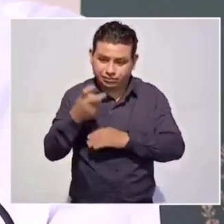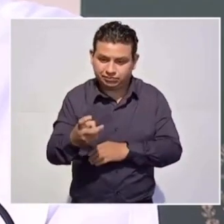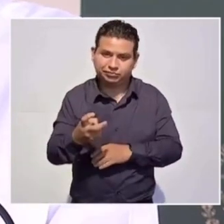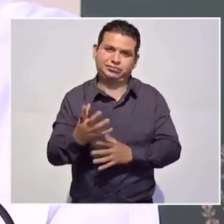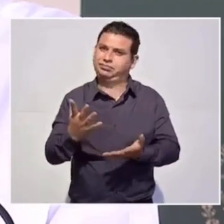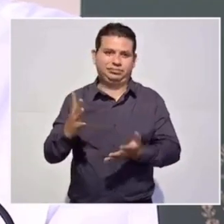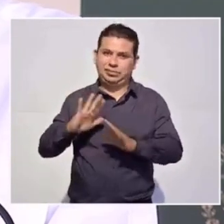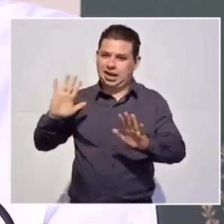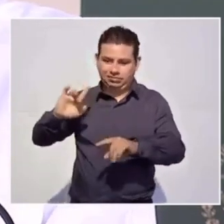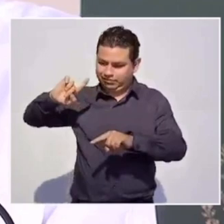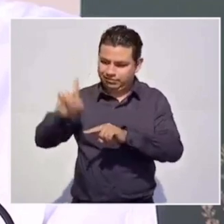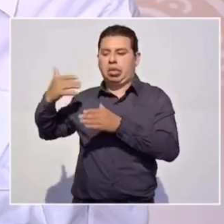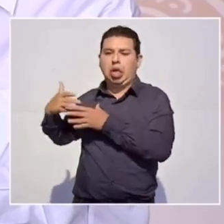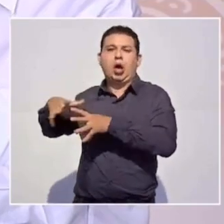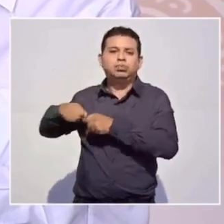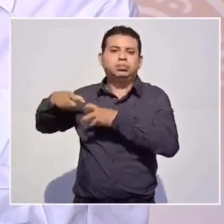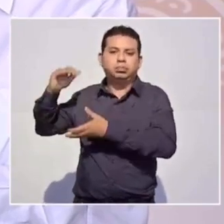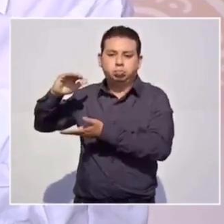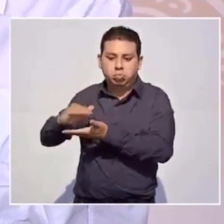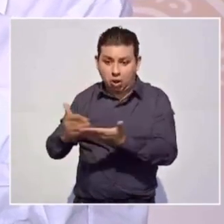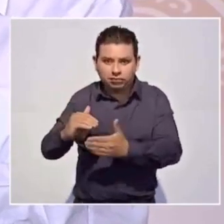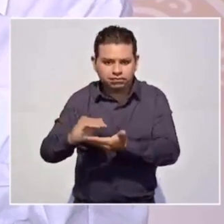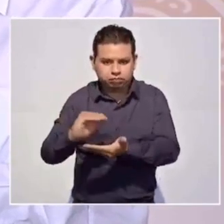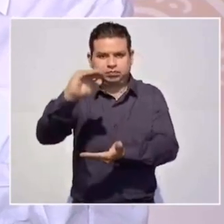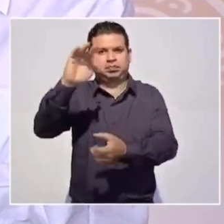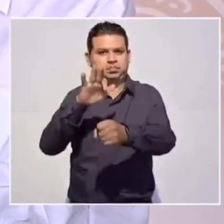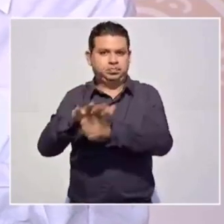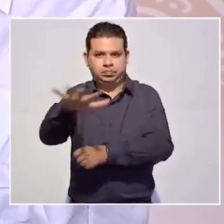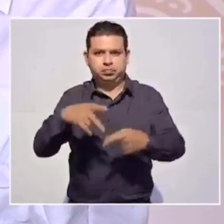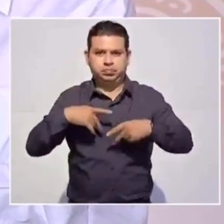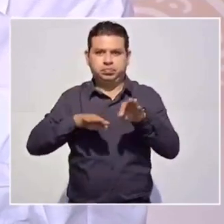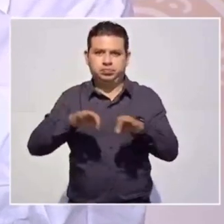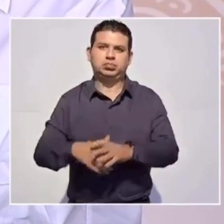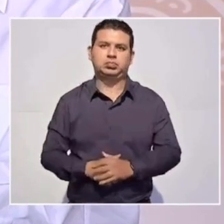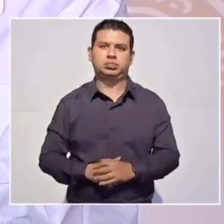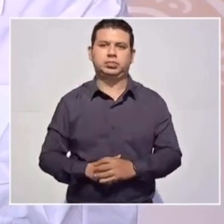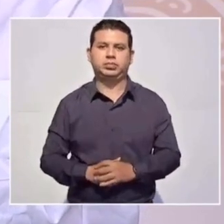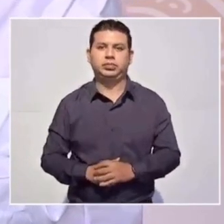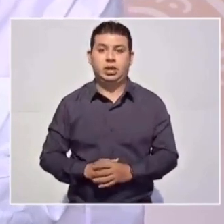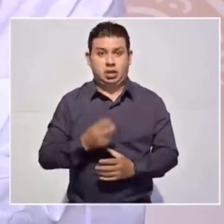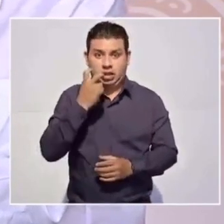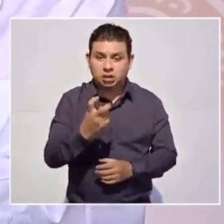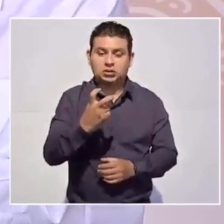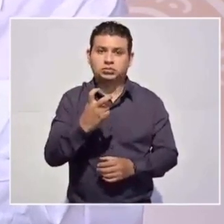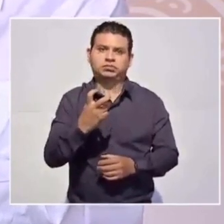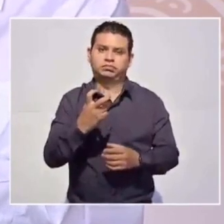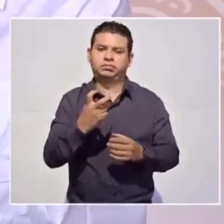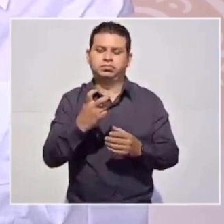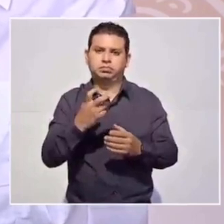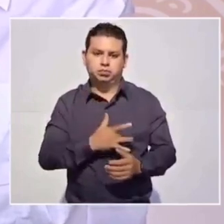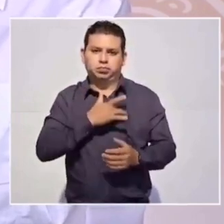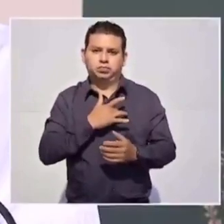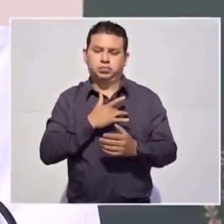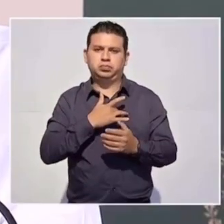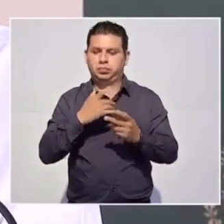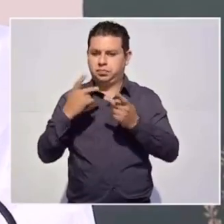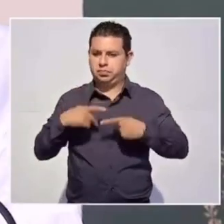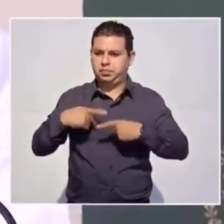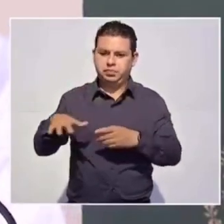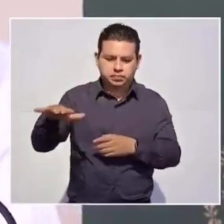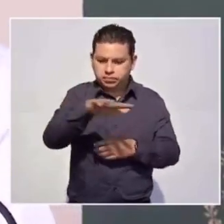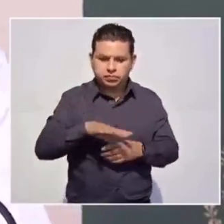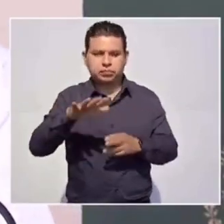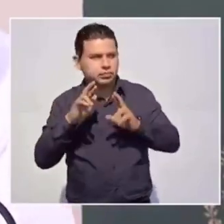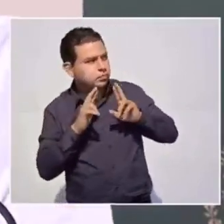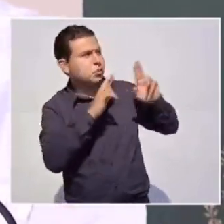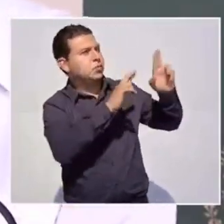desterrada por completo. Amigas y amigos, por una de esas coincidencias de la vida, el natalicio de